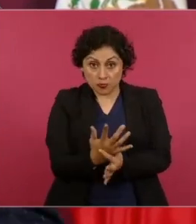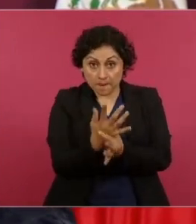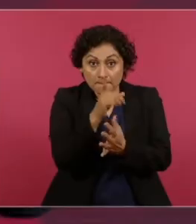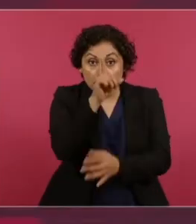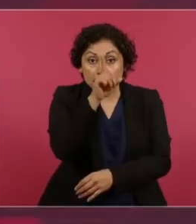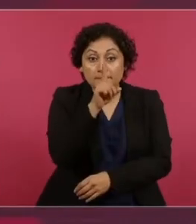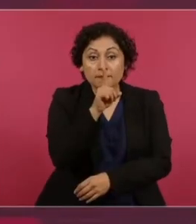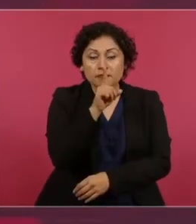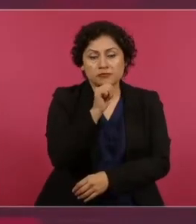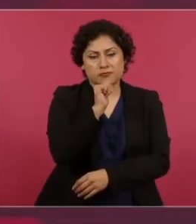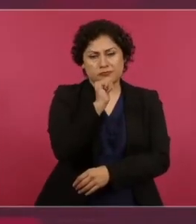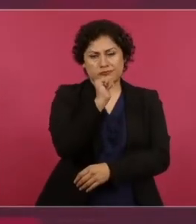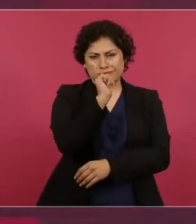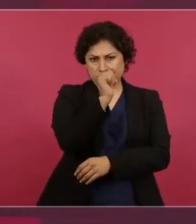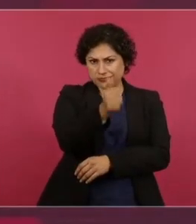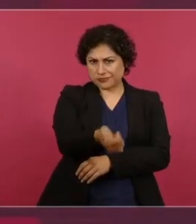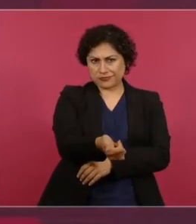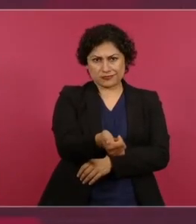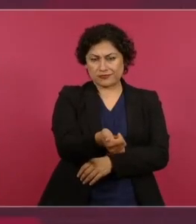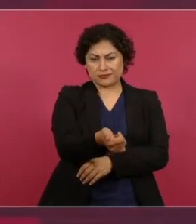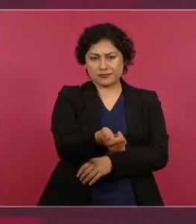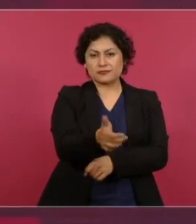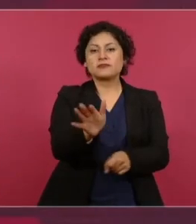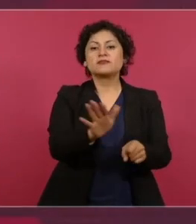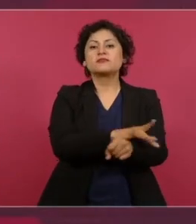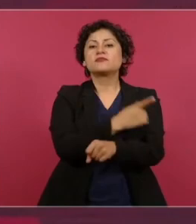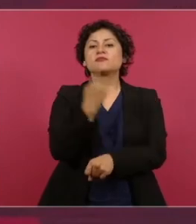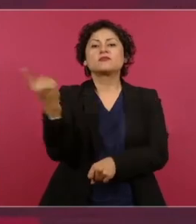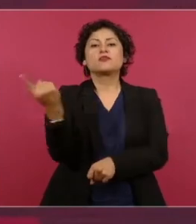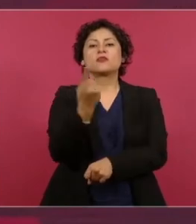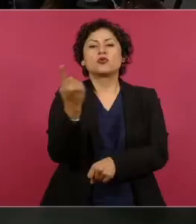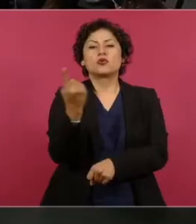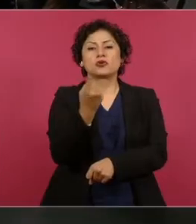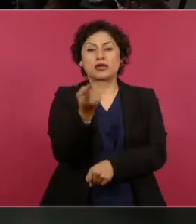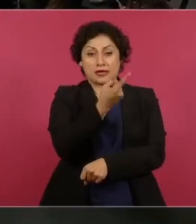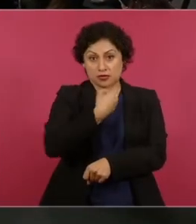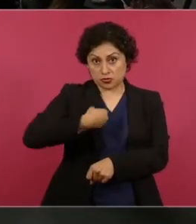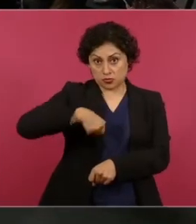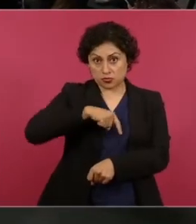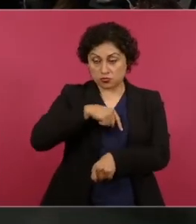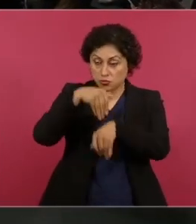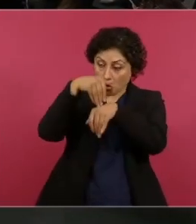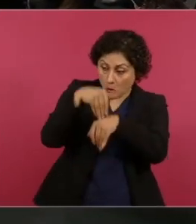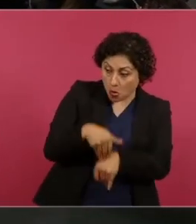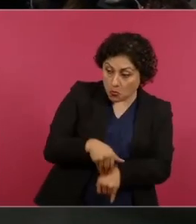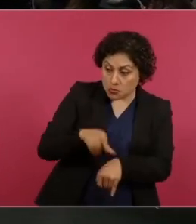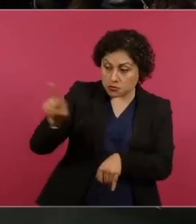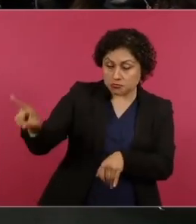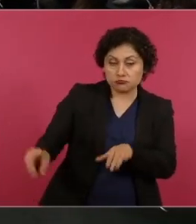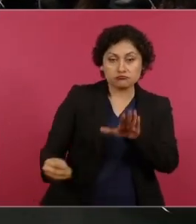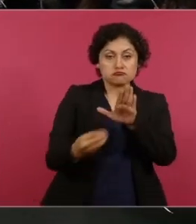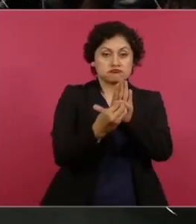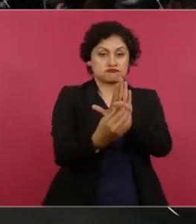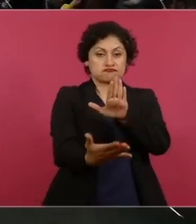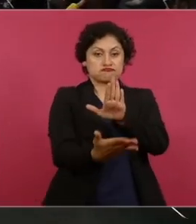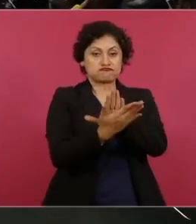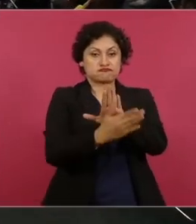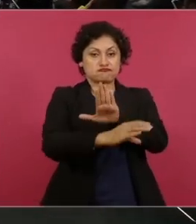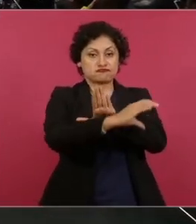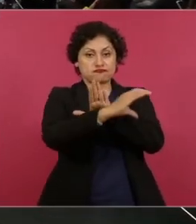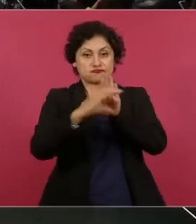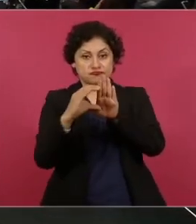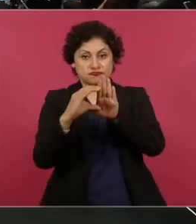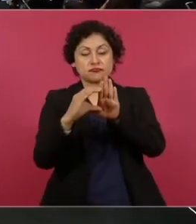Lo que estamos describiendo en la postdata es